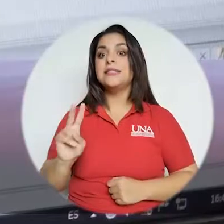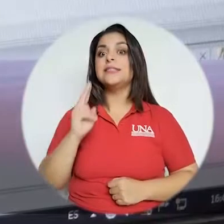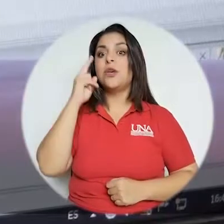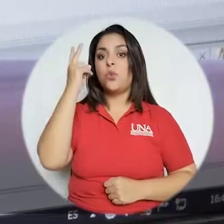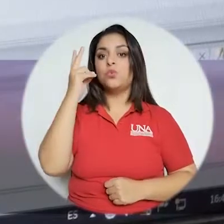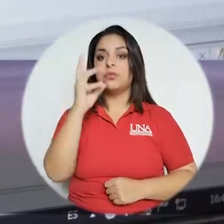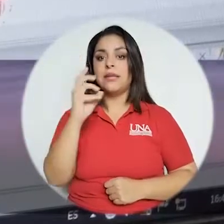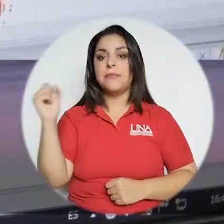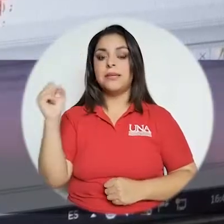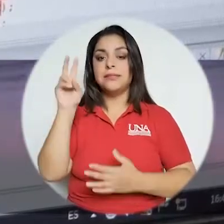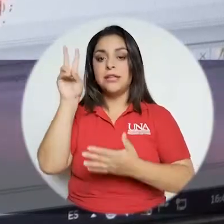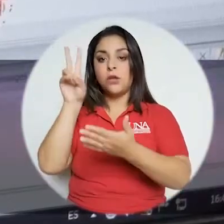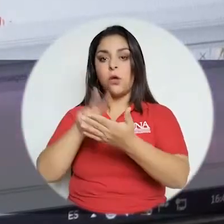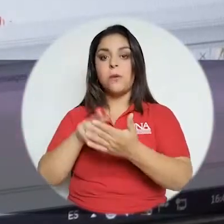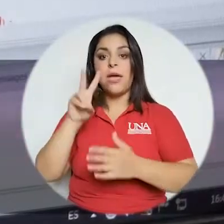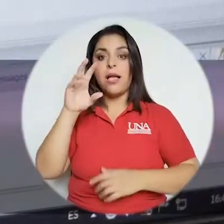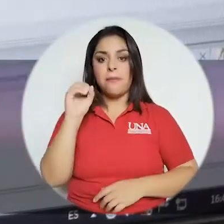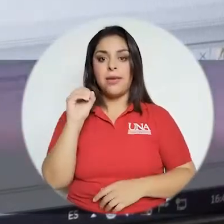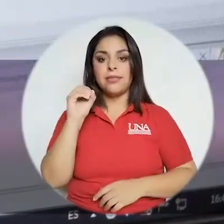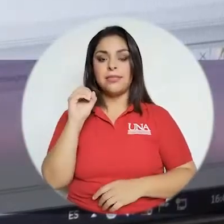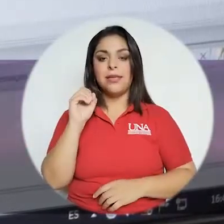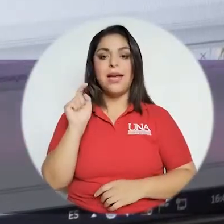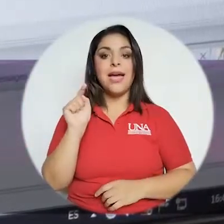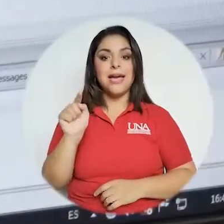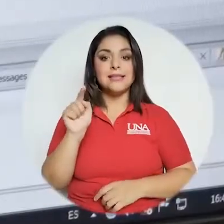nacional el segundo ciclo del 2020